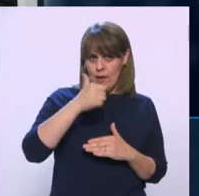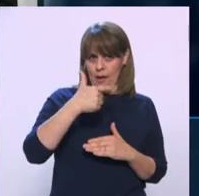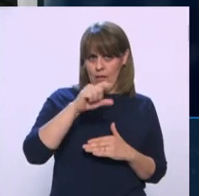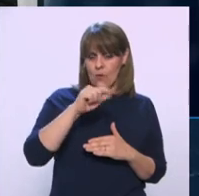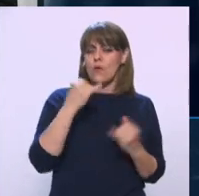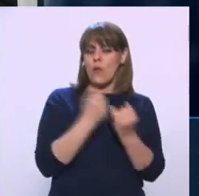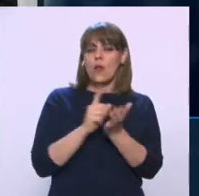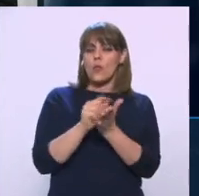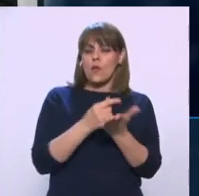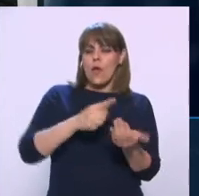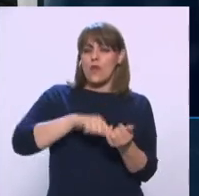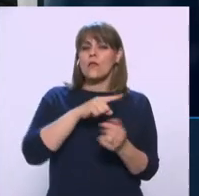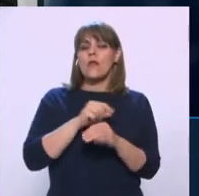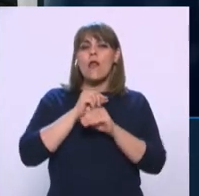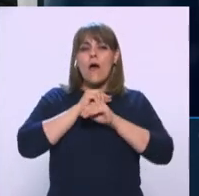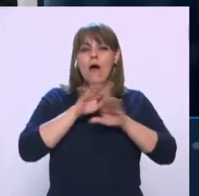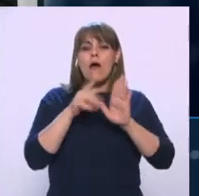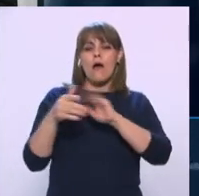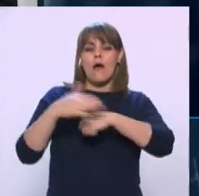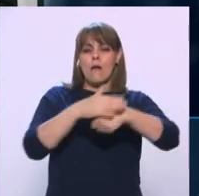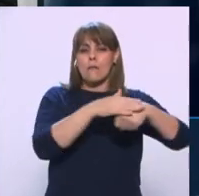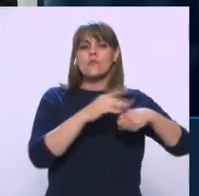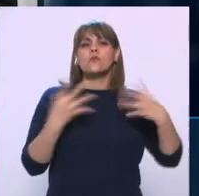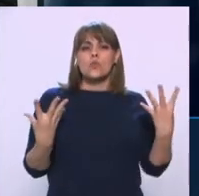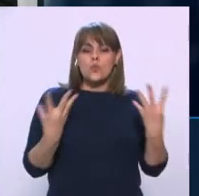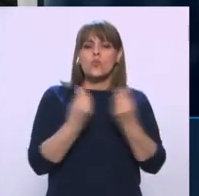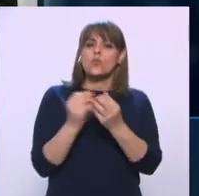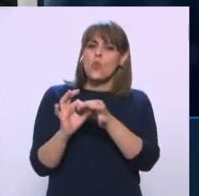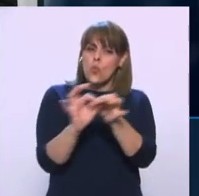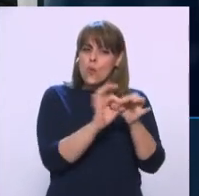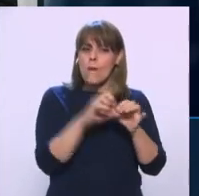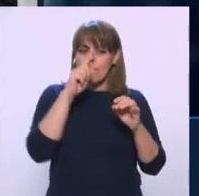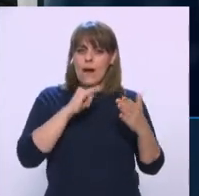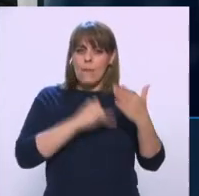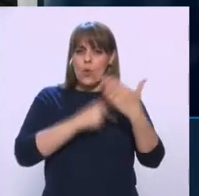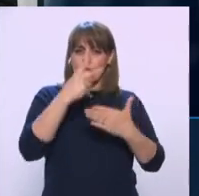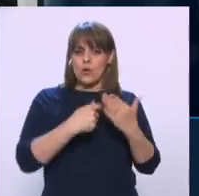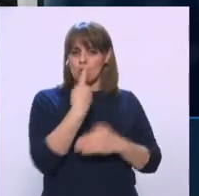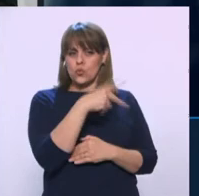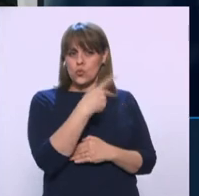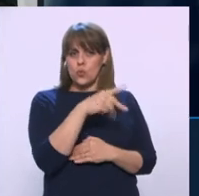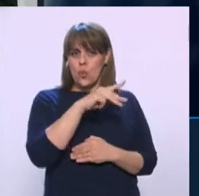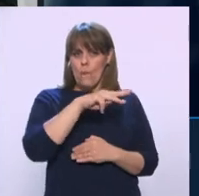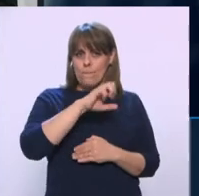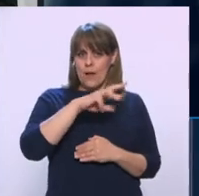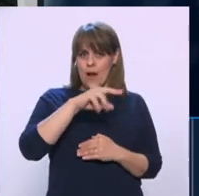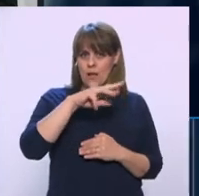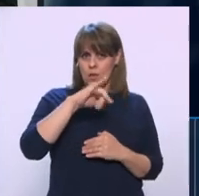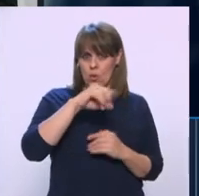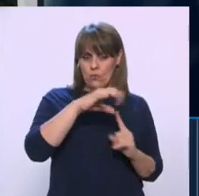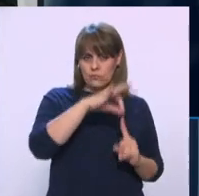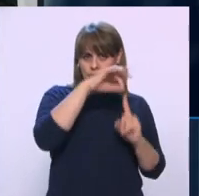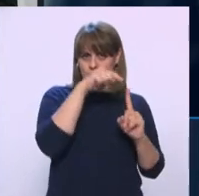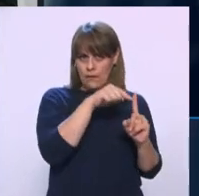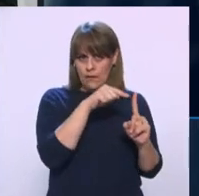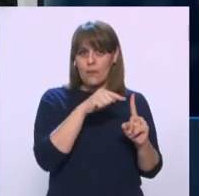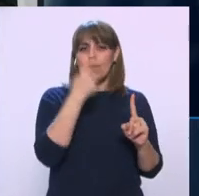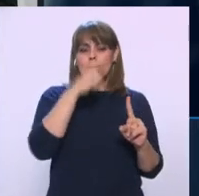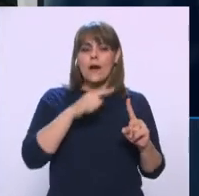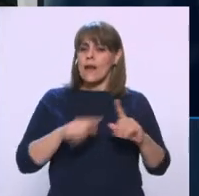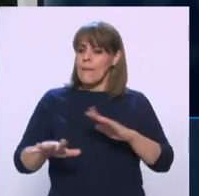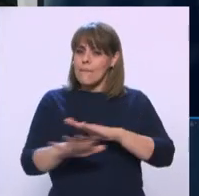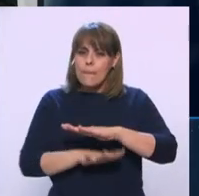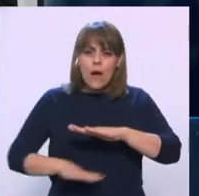Que hizo el llamado a la unidad también En el proyecto de Mario Delgado Para poder rescatar a partir de la militancia A partir de las bases